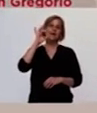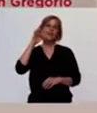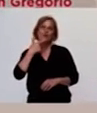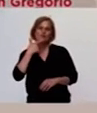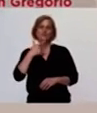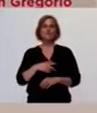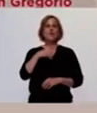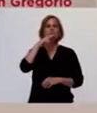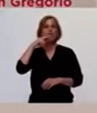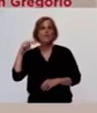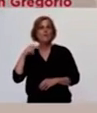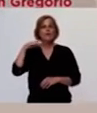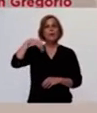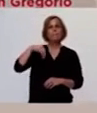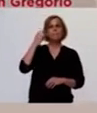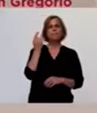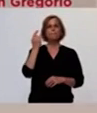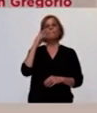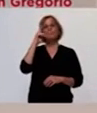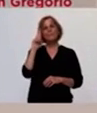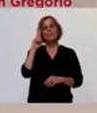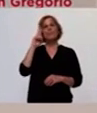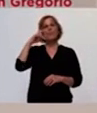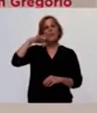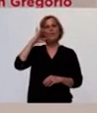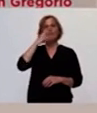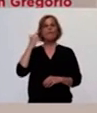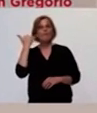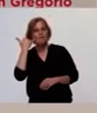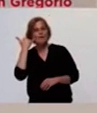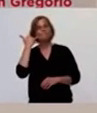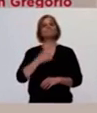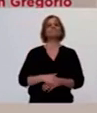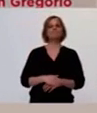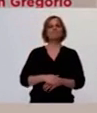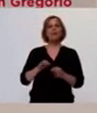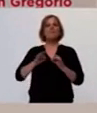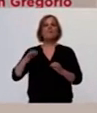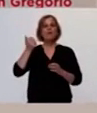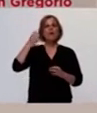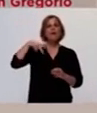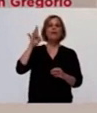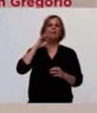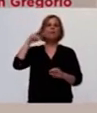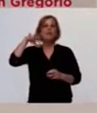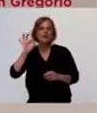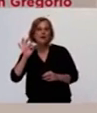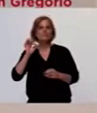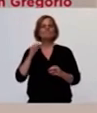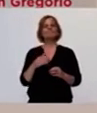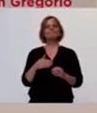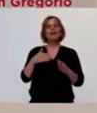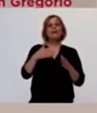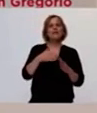Montevera, Murfi, Oliveros, Pueblo Andino, Ramona, Ricardone, Rincón de Ávila,